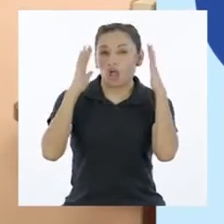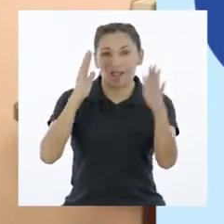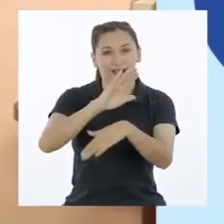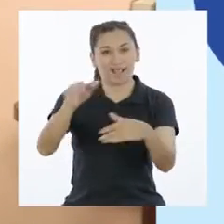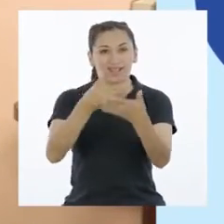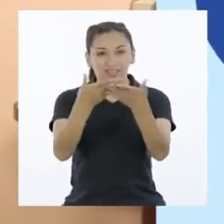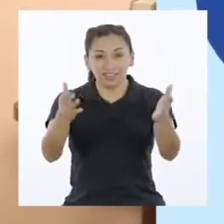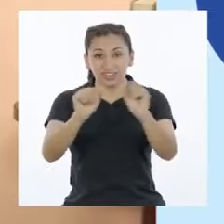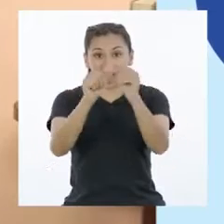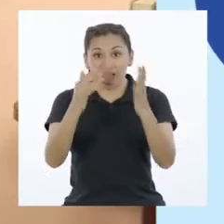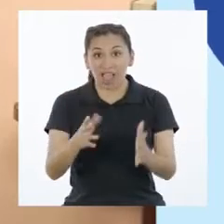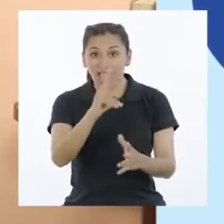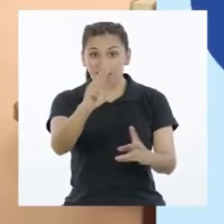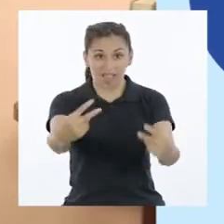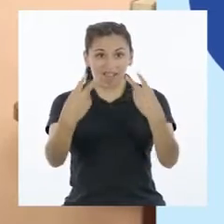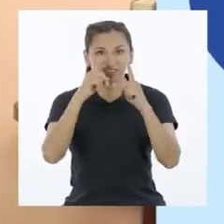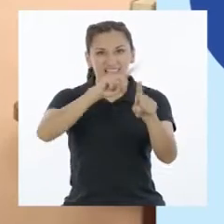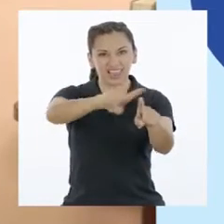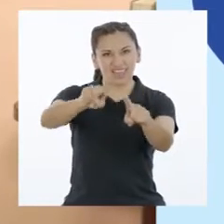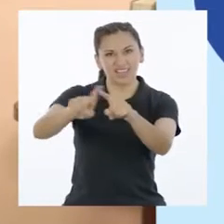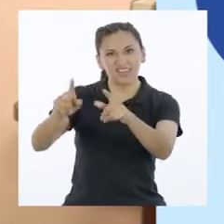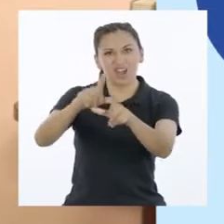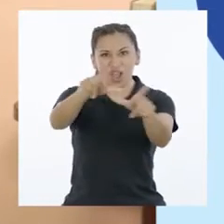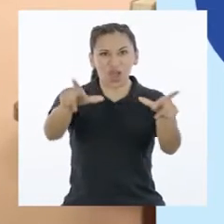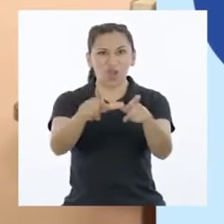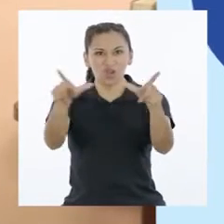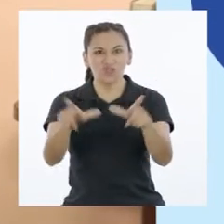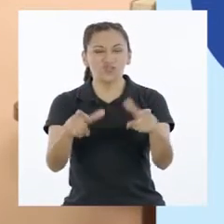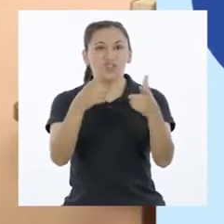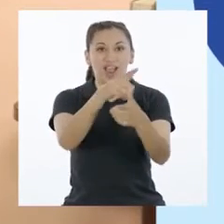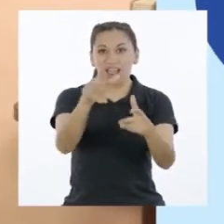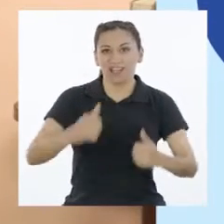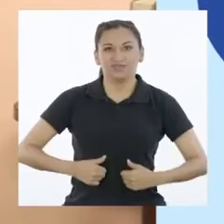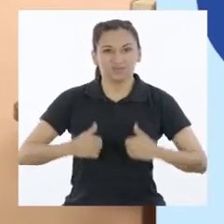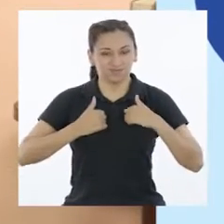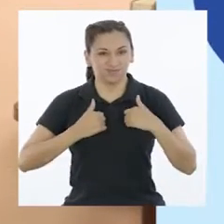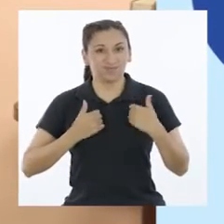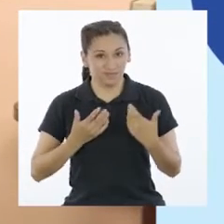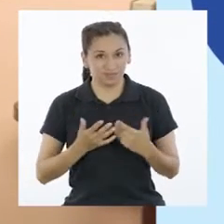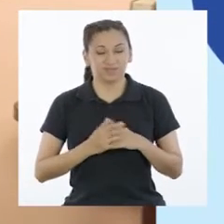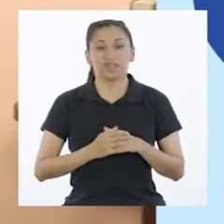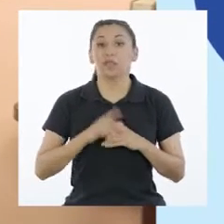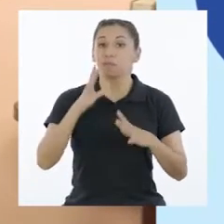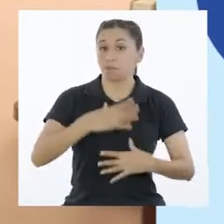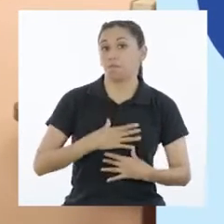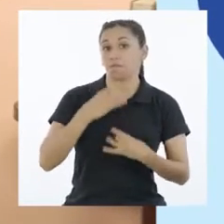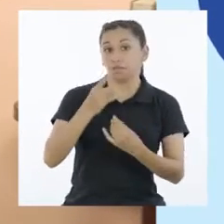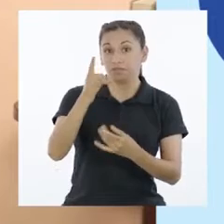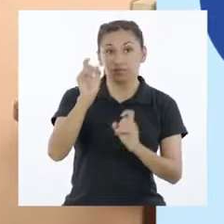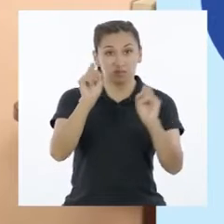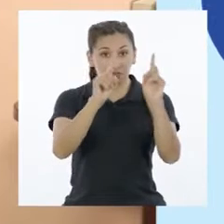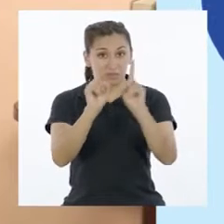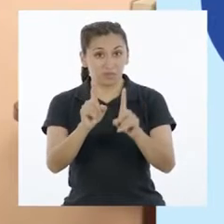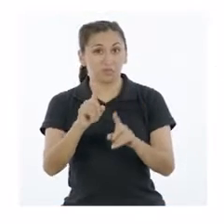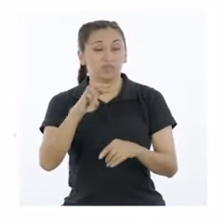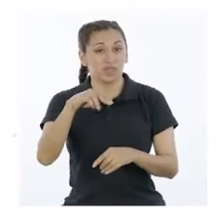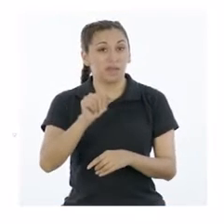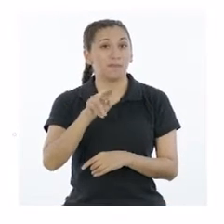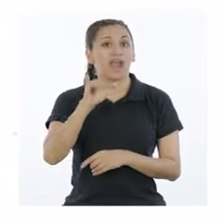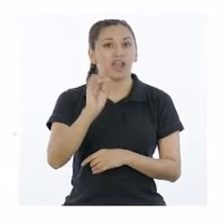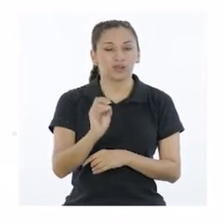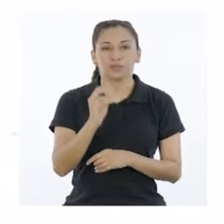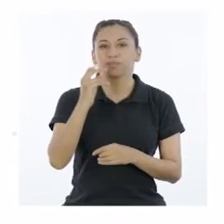todos los estudiantes que nos están viendo desde distintas partes del país. Interesante pregunta la que planteas Mario.